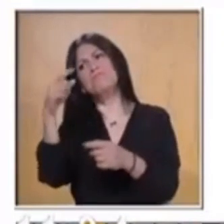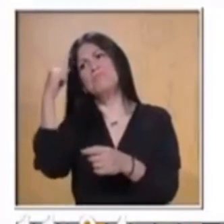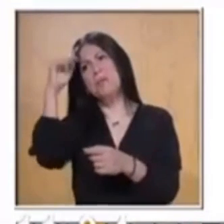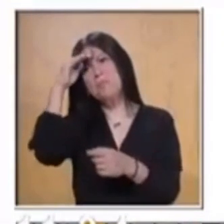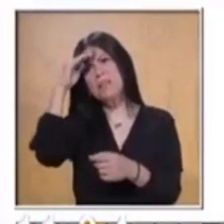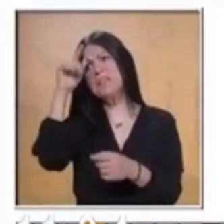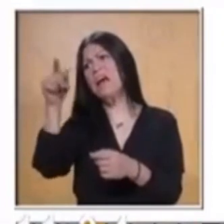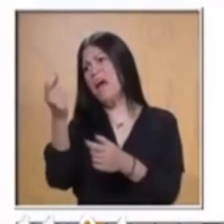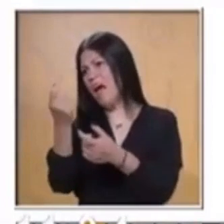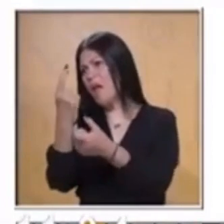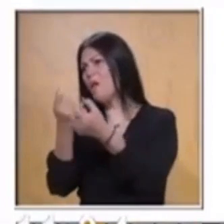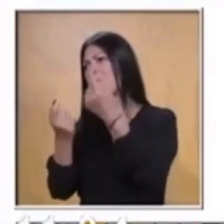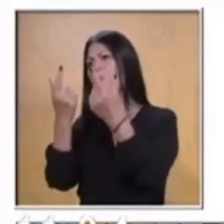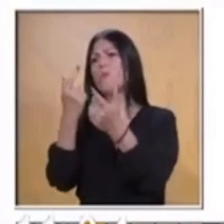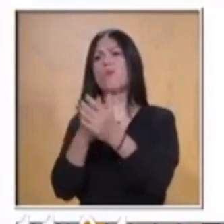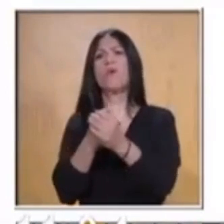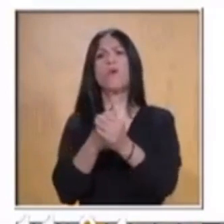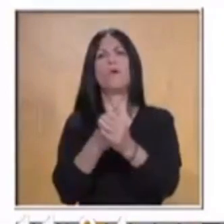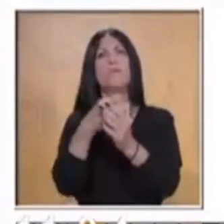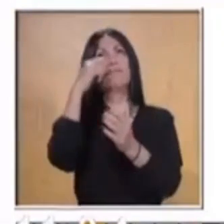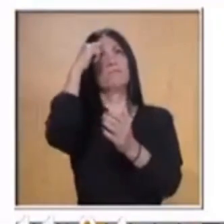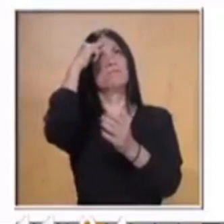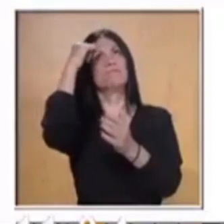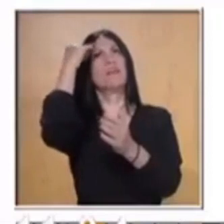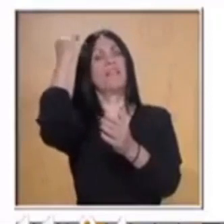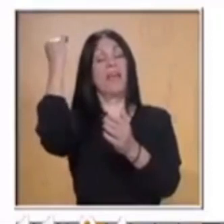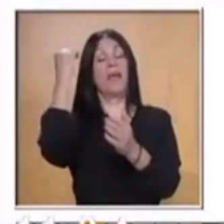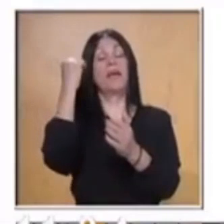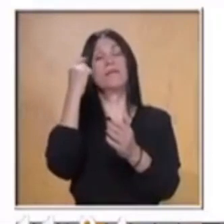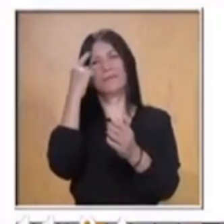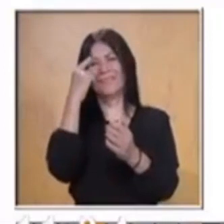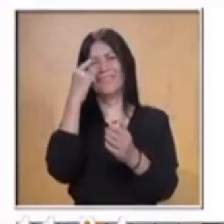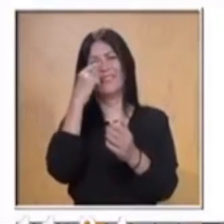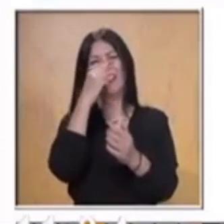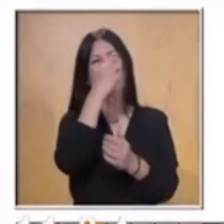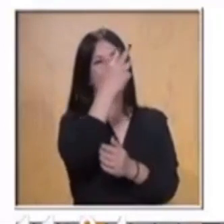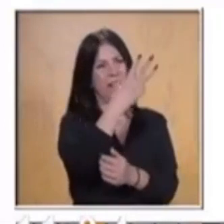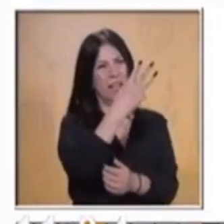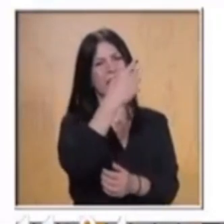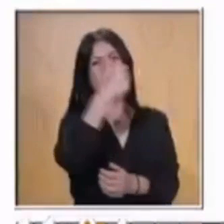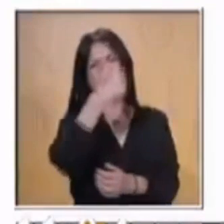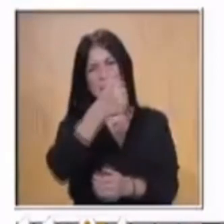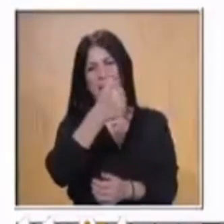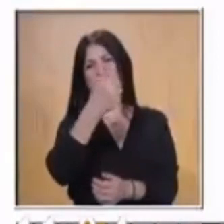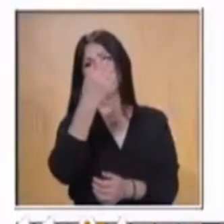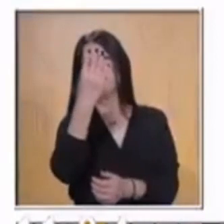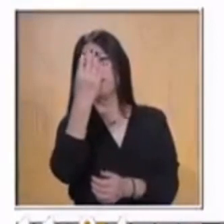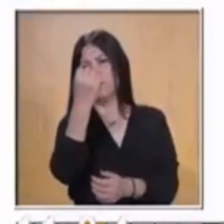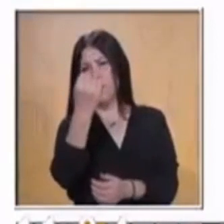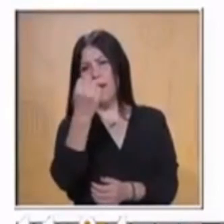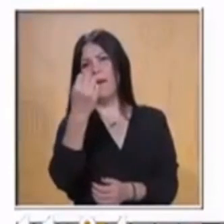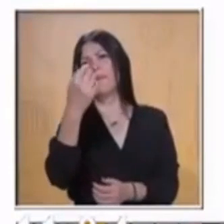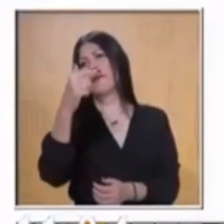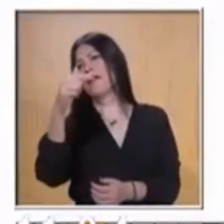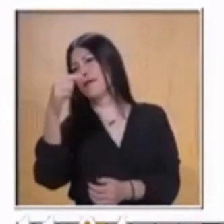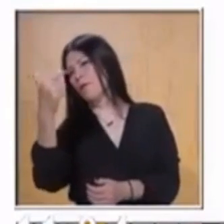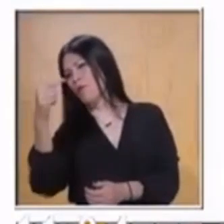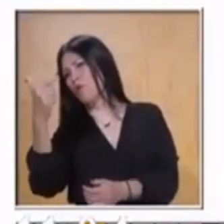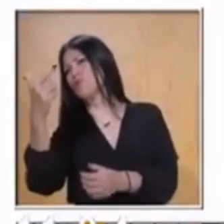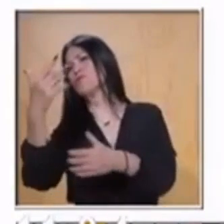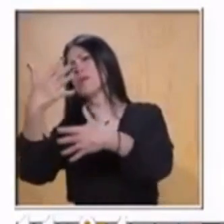ejemplo, puede ser también la serie. Puedes empezar con 3, 6, 9,